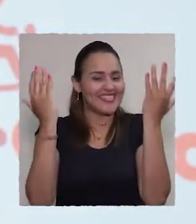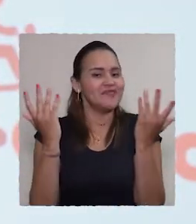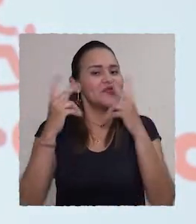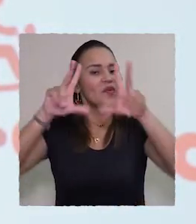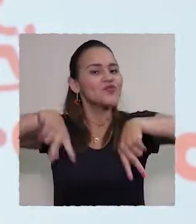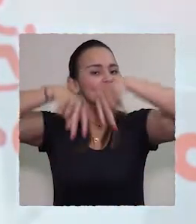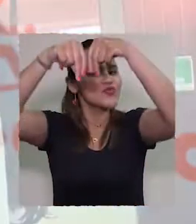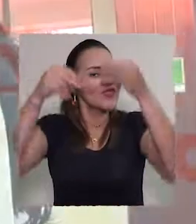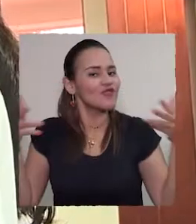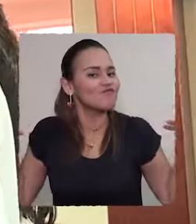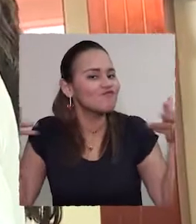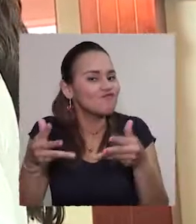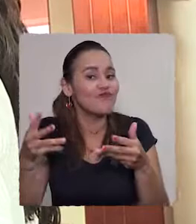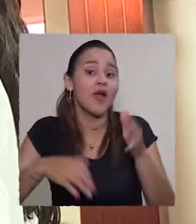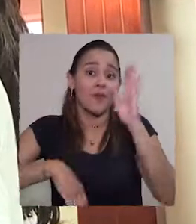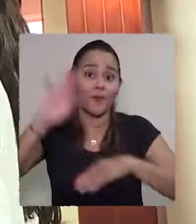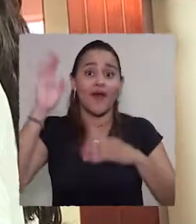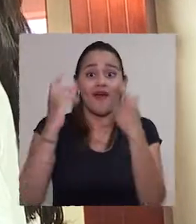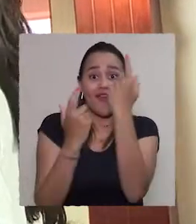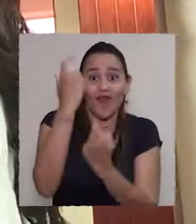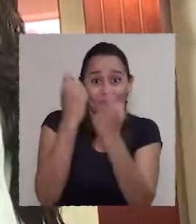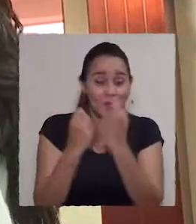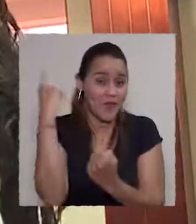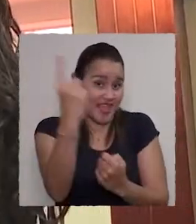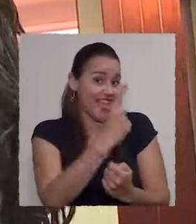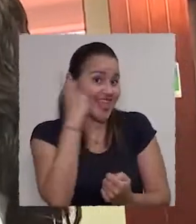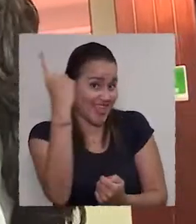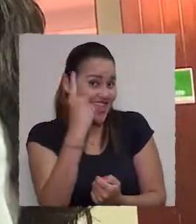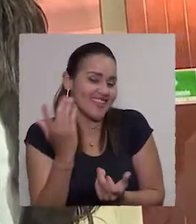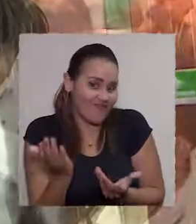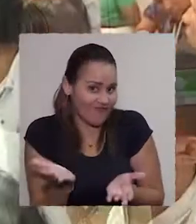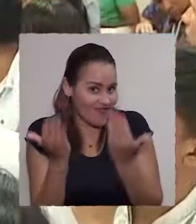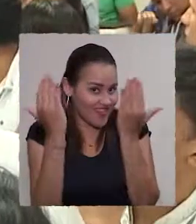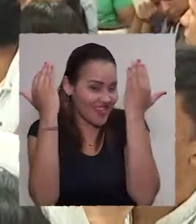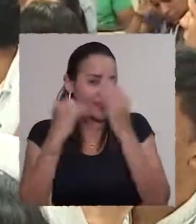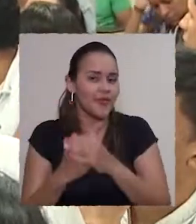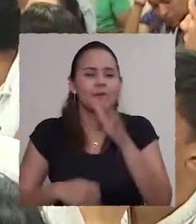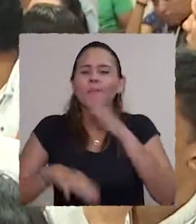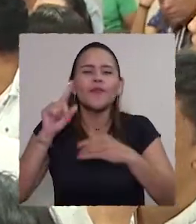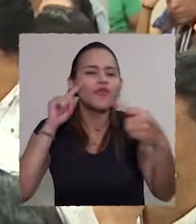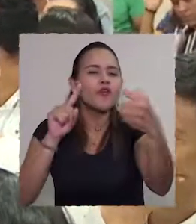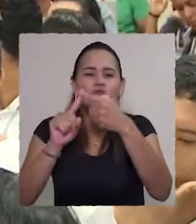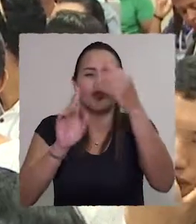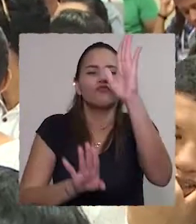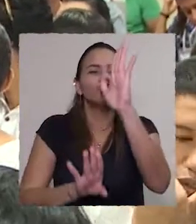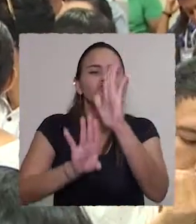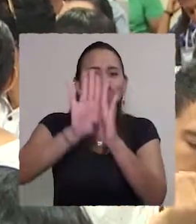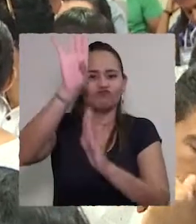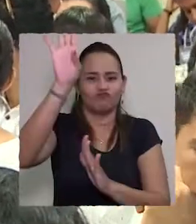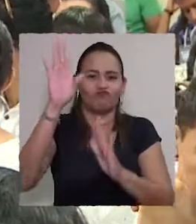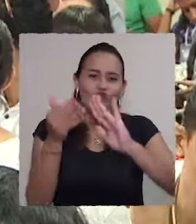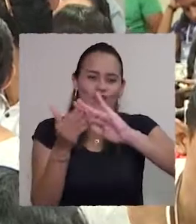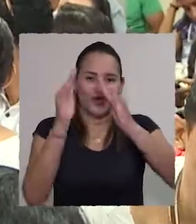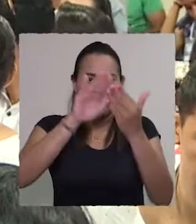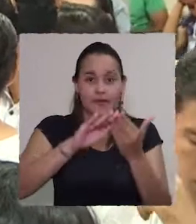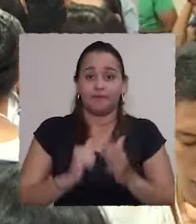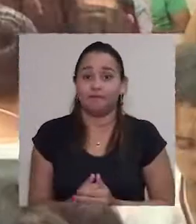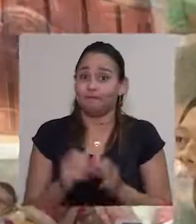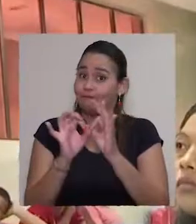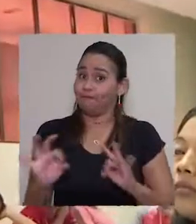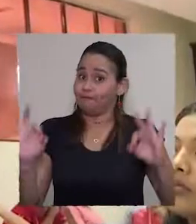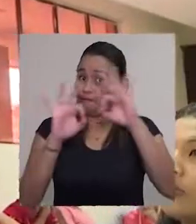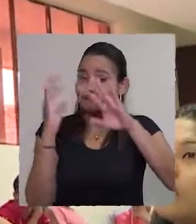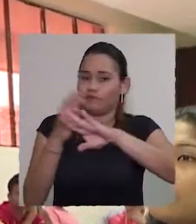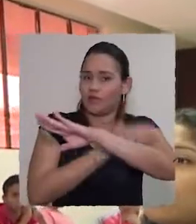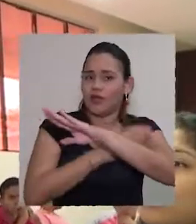sociedad o dentro de la economía de cada local en aras al desarrollo de la comunidad entera. Cabe resaltar que durante